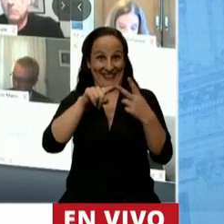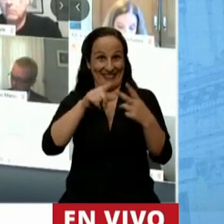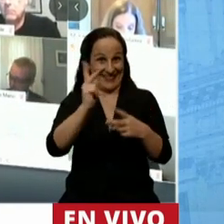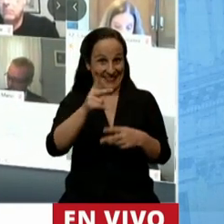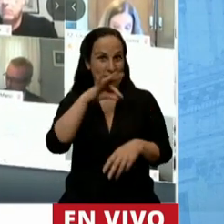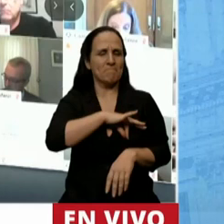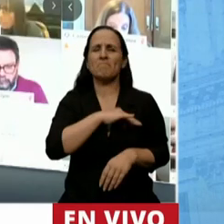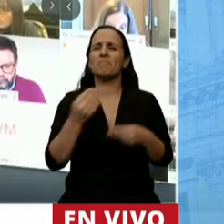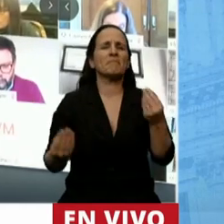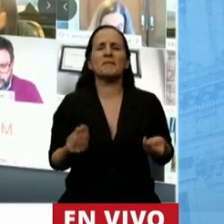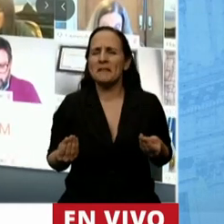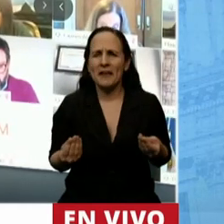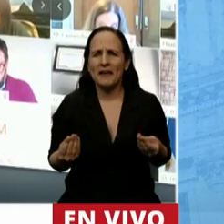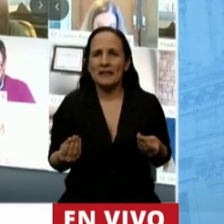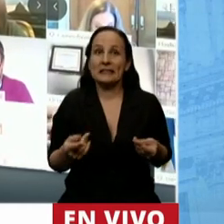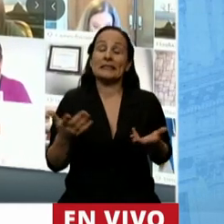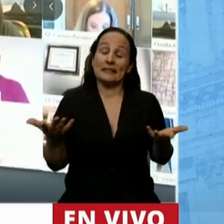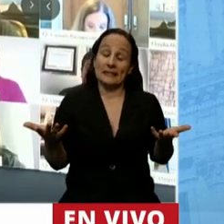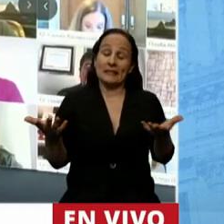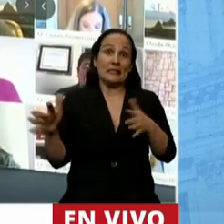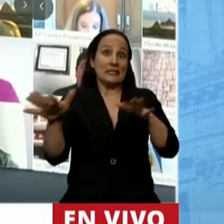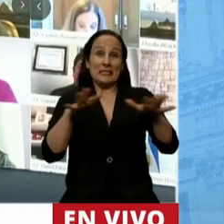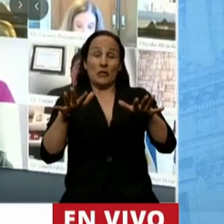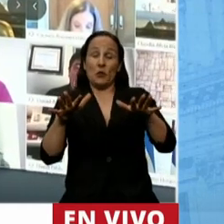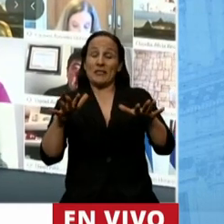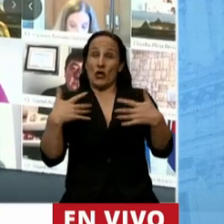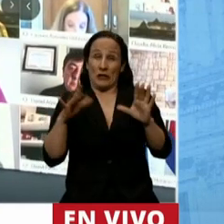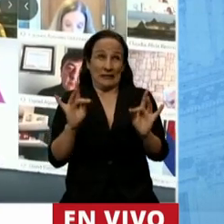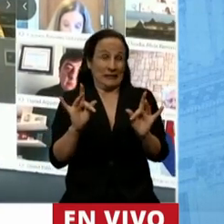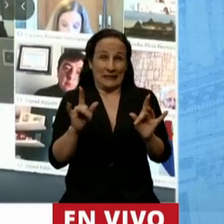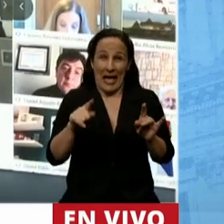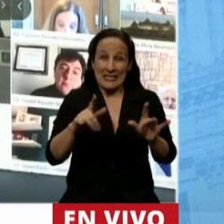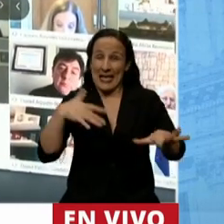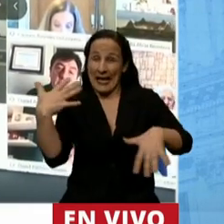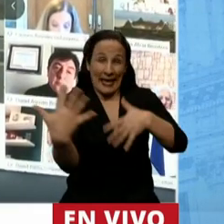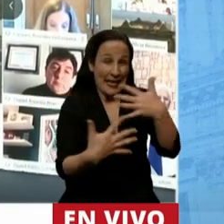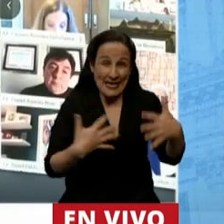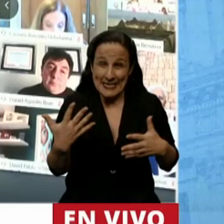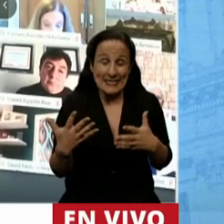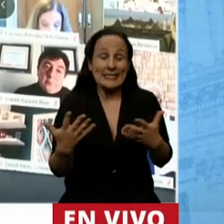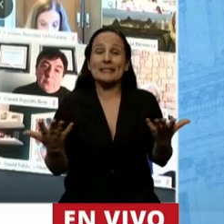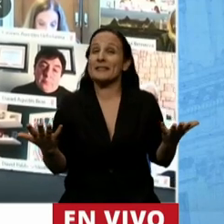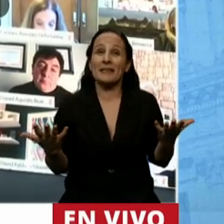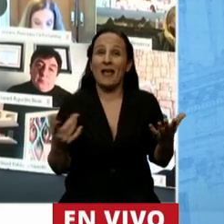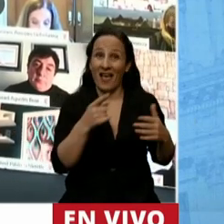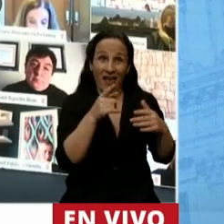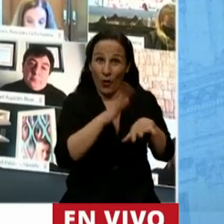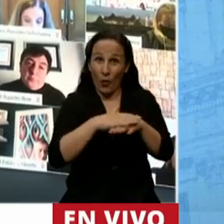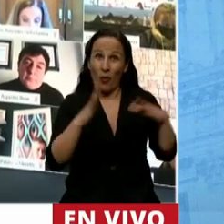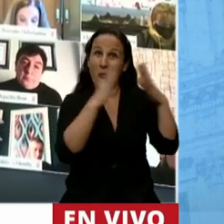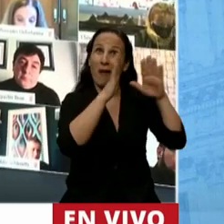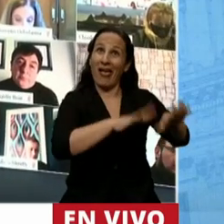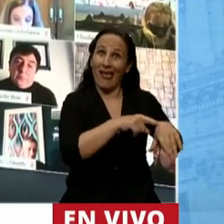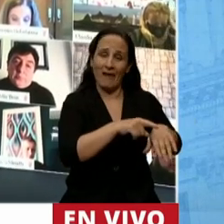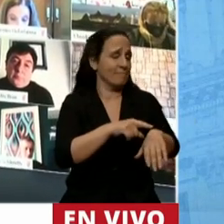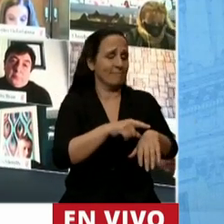lo que provoca la crisis por más que quieran lo que provoca la crisis no es la cuarentena es la pandemia